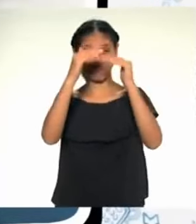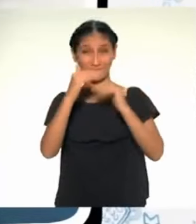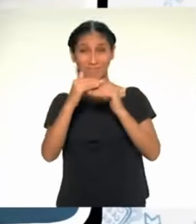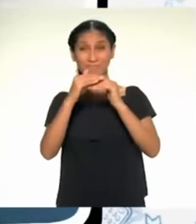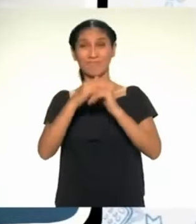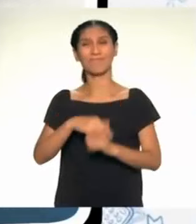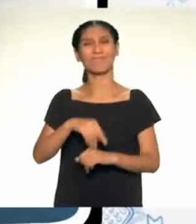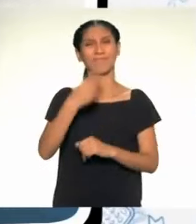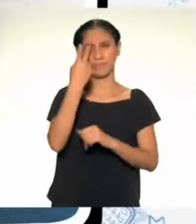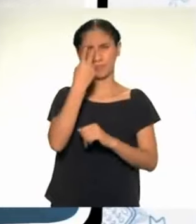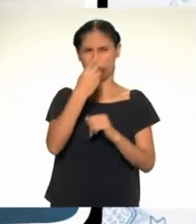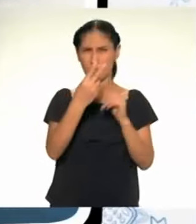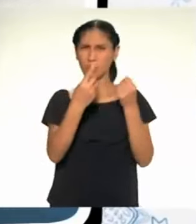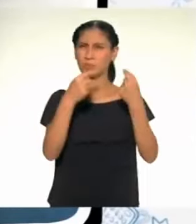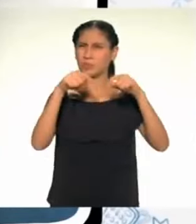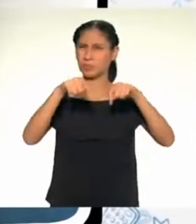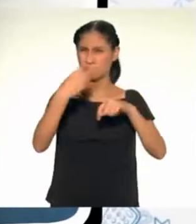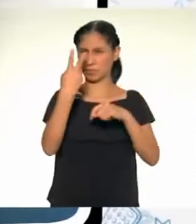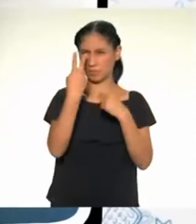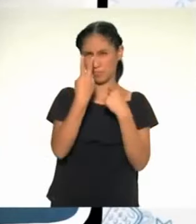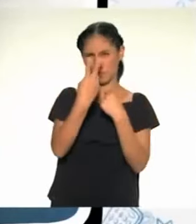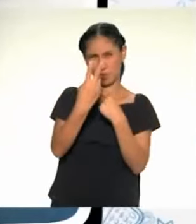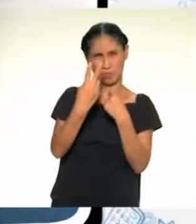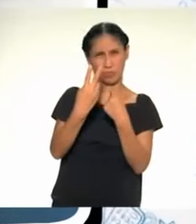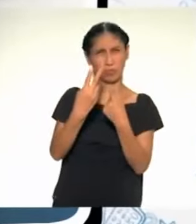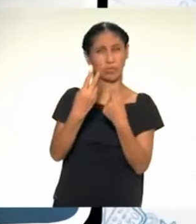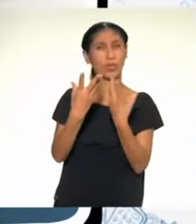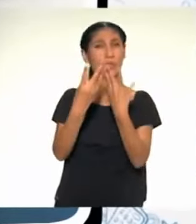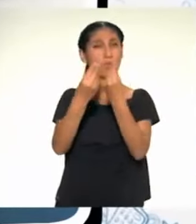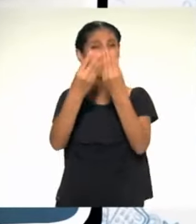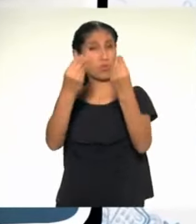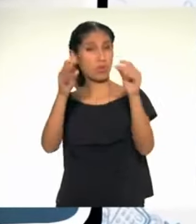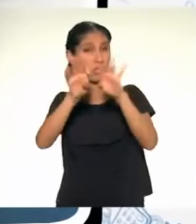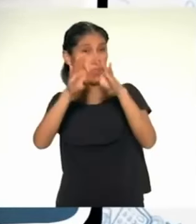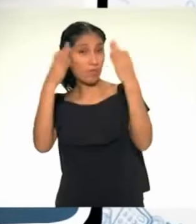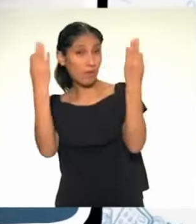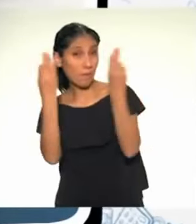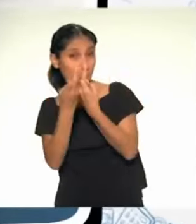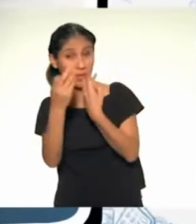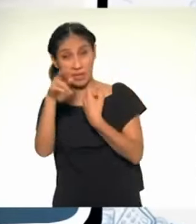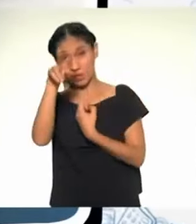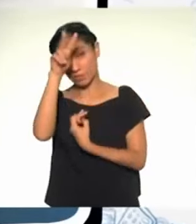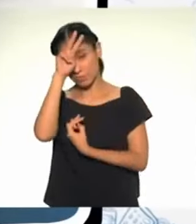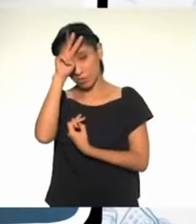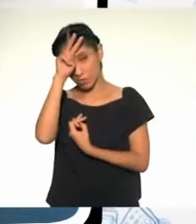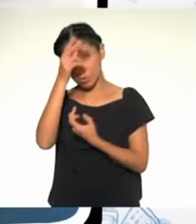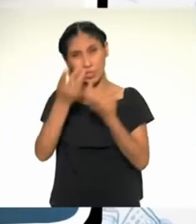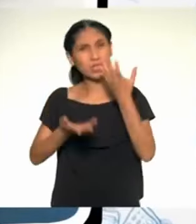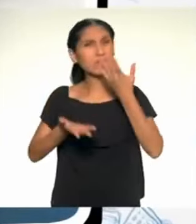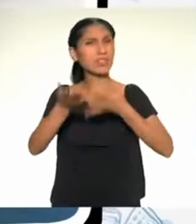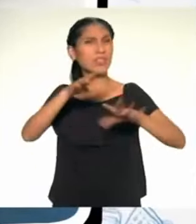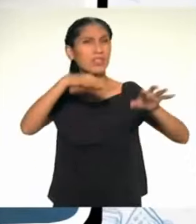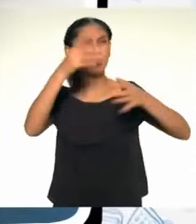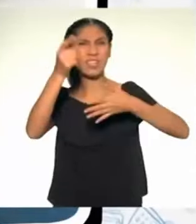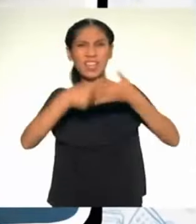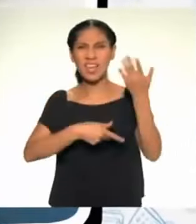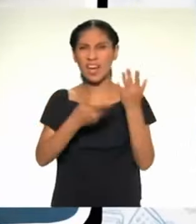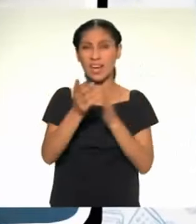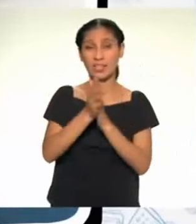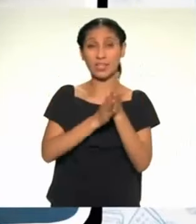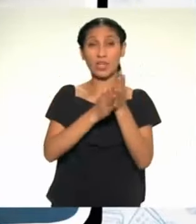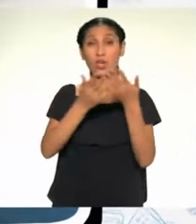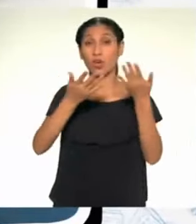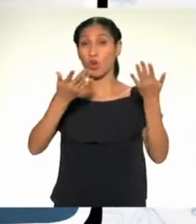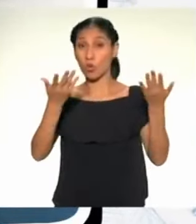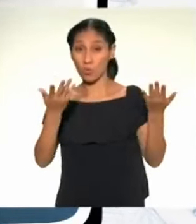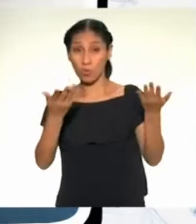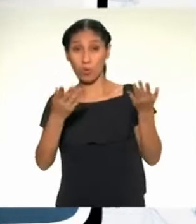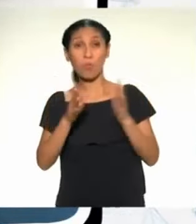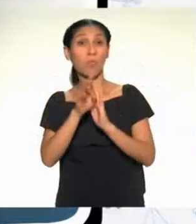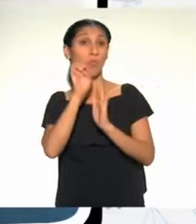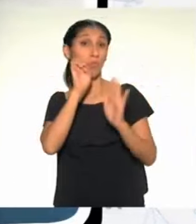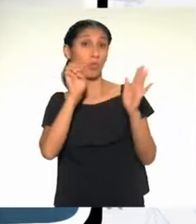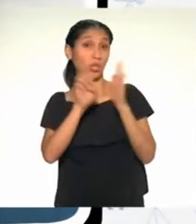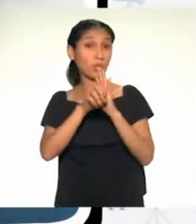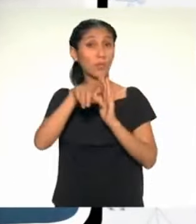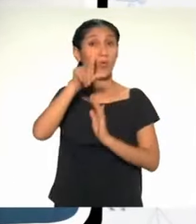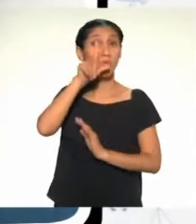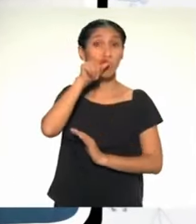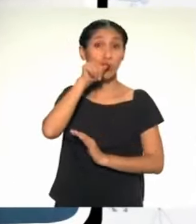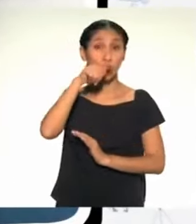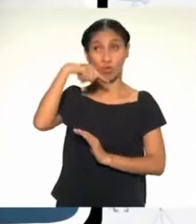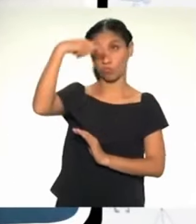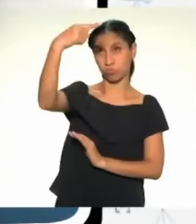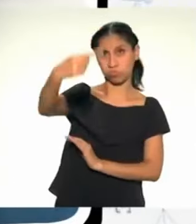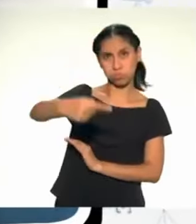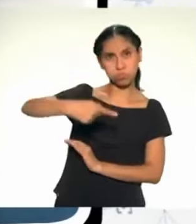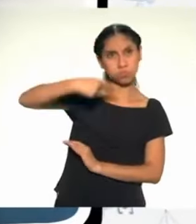que muchas familias peruanas han emprendido sus negocios a base de este alimento, ya sea en sus diferentes presentaciones como el pollo, groser, guía